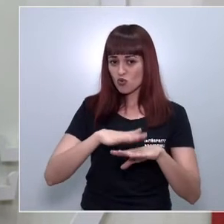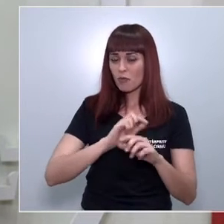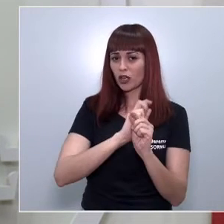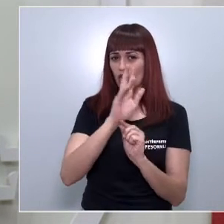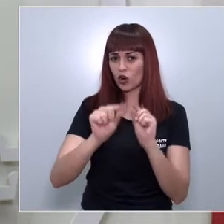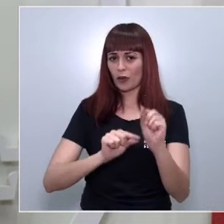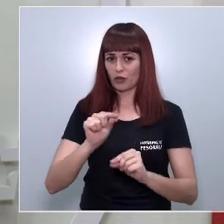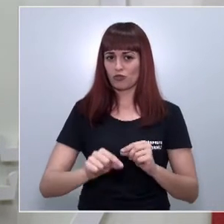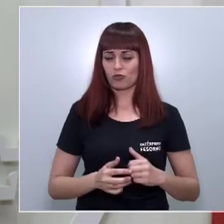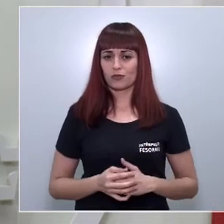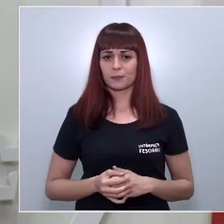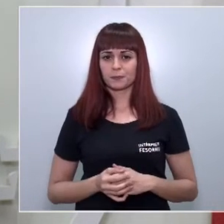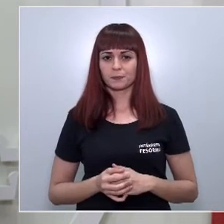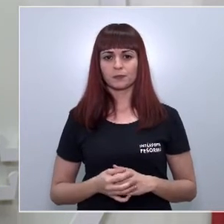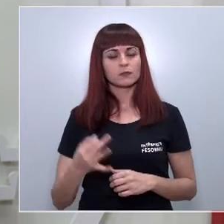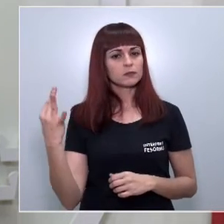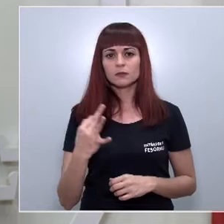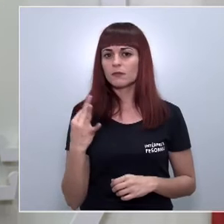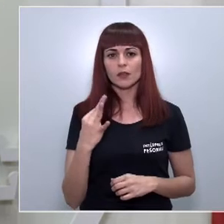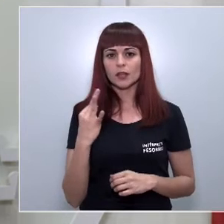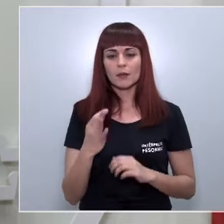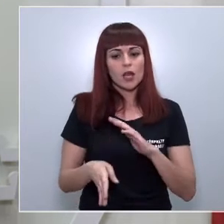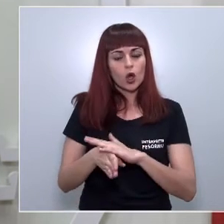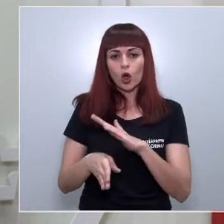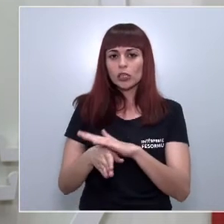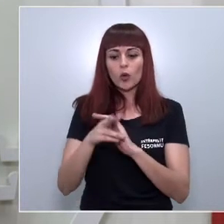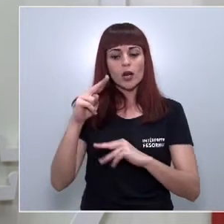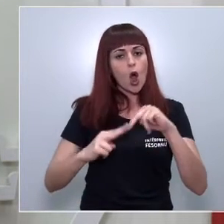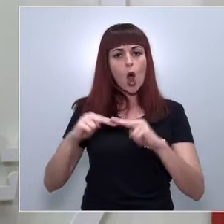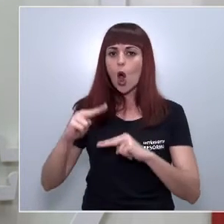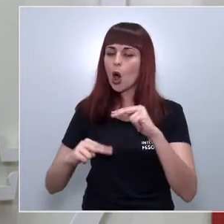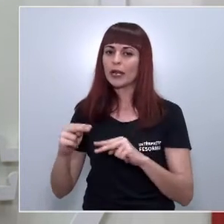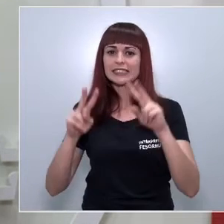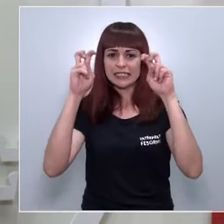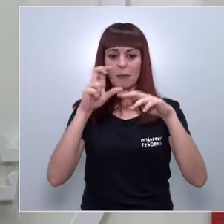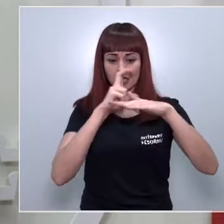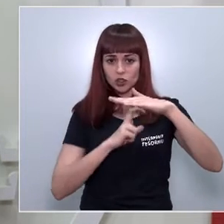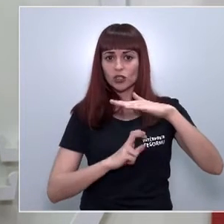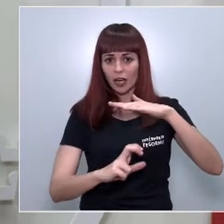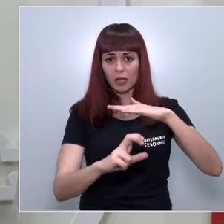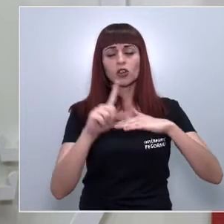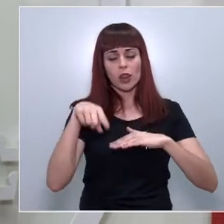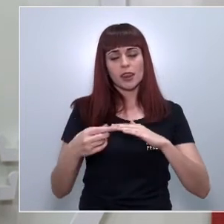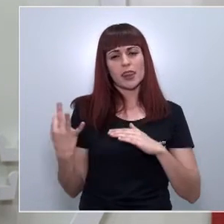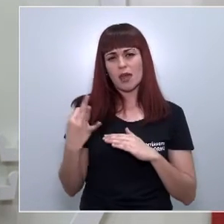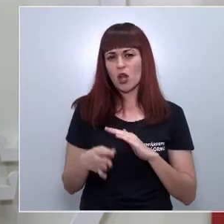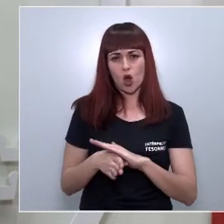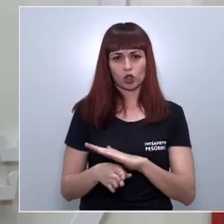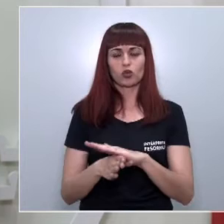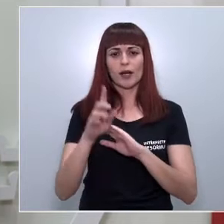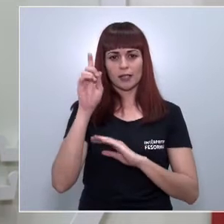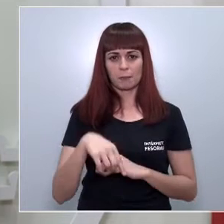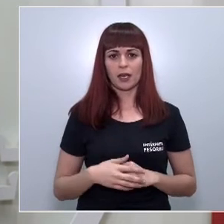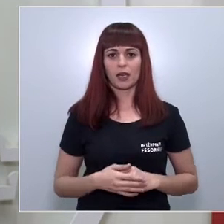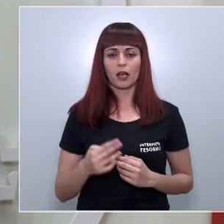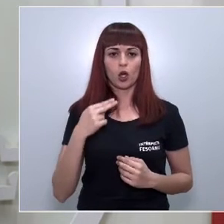coronavirus. Debe mantenerse el ritmo de ejecución de las obras de soterramiento para la llegada del AVE a la ciudad de Murcia y